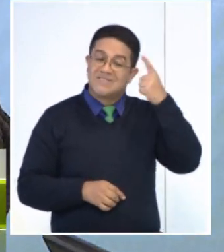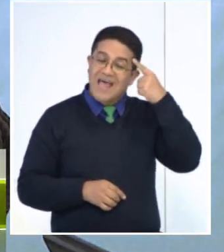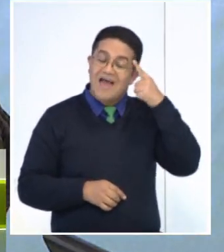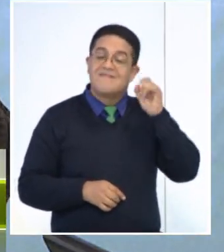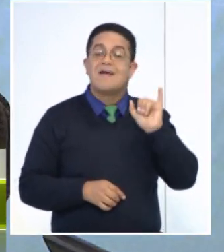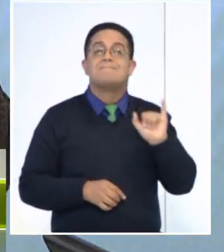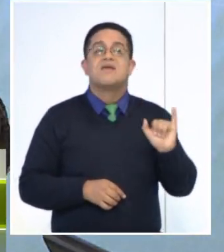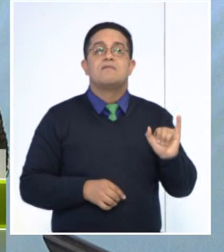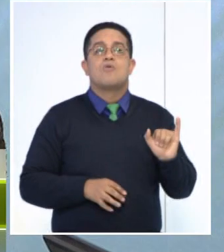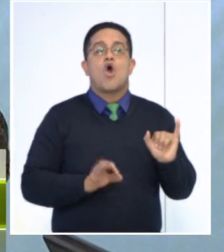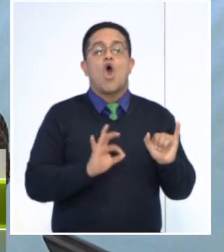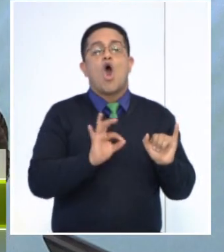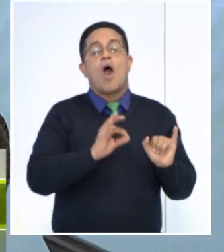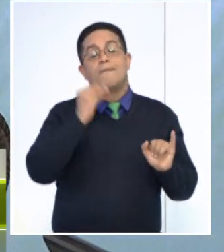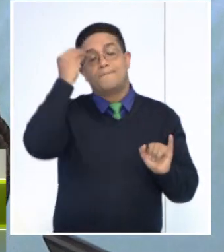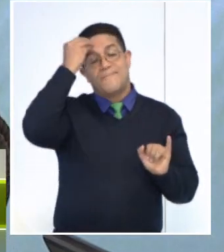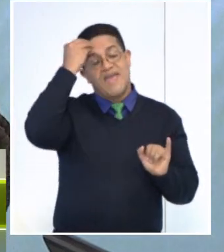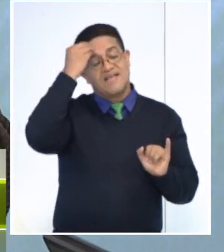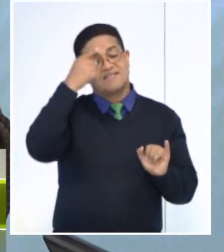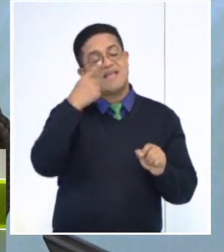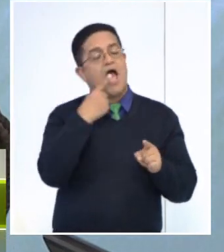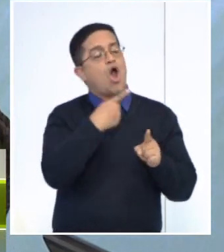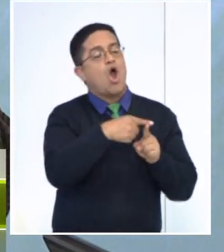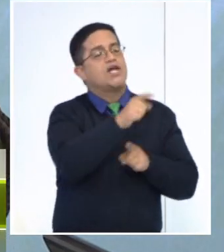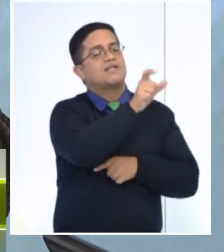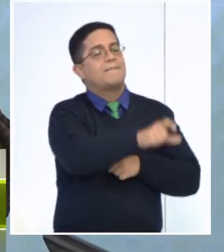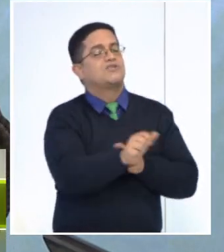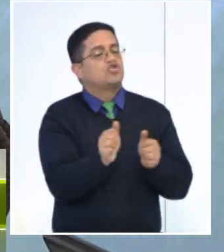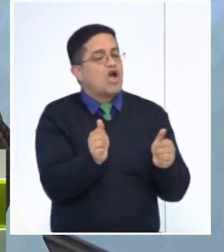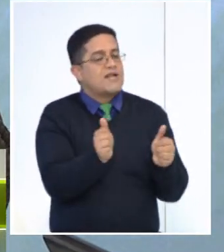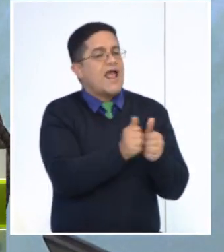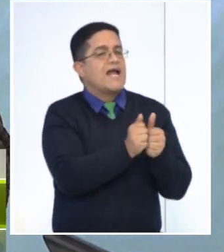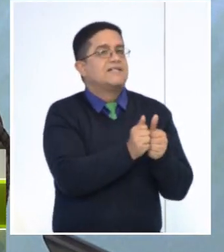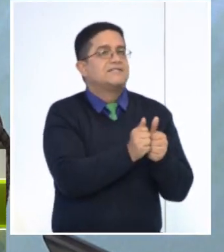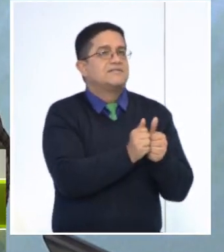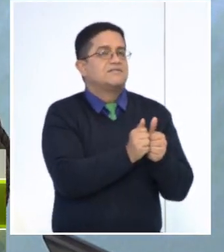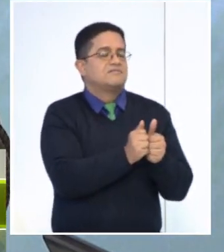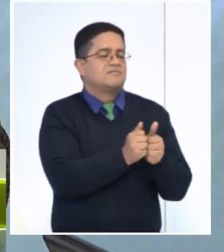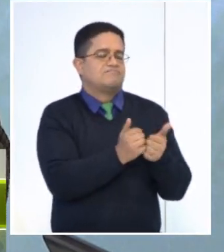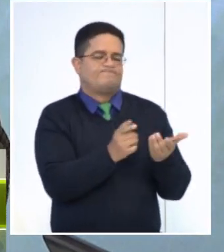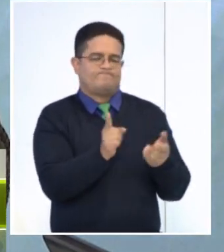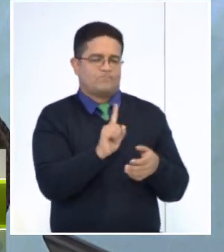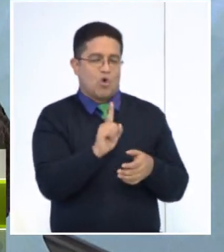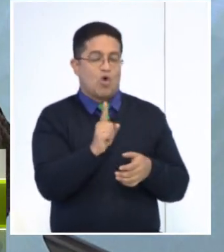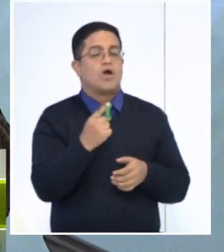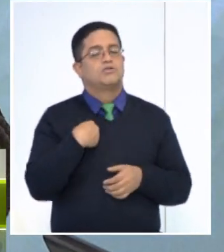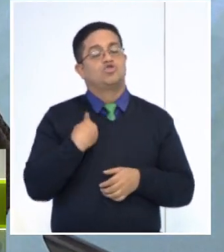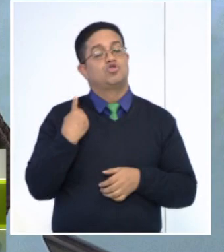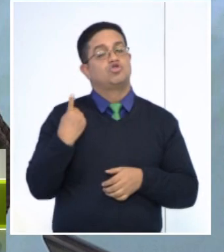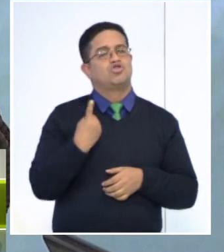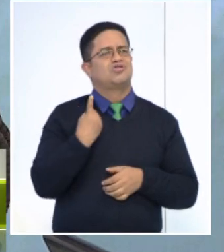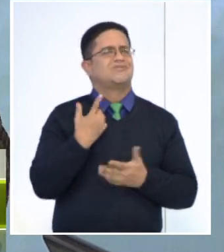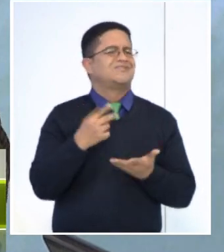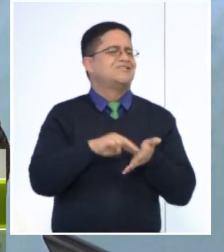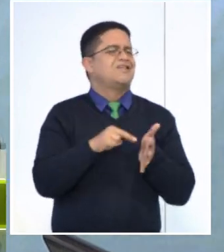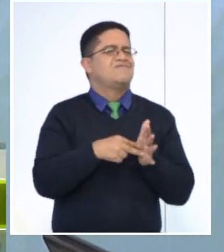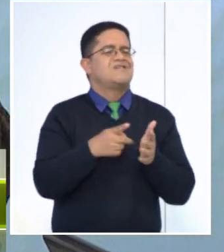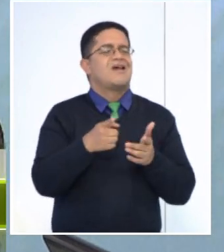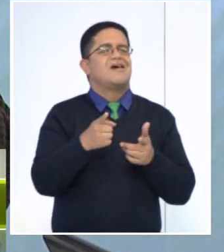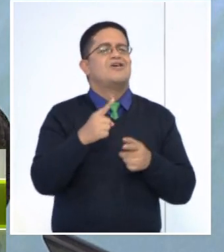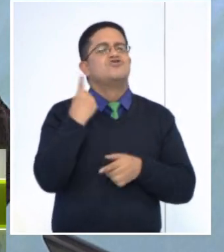y no es que creas que estás con otra persona. No es que sea realmente una soledad mal llevada y